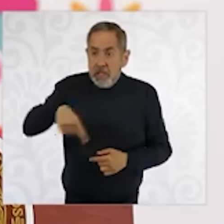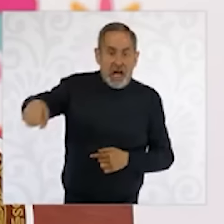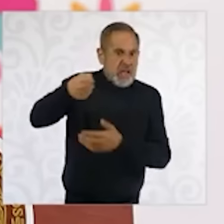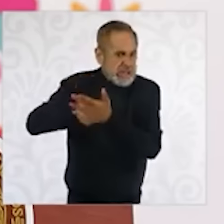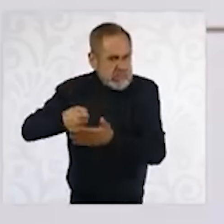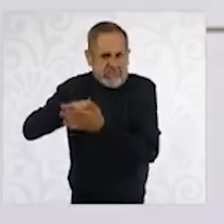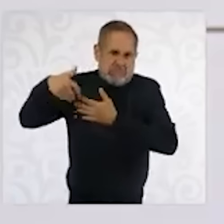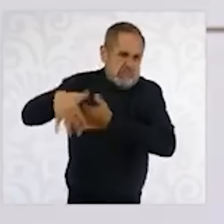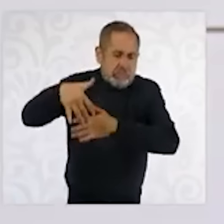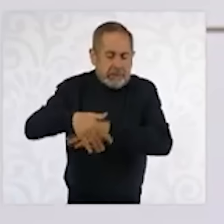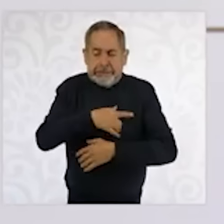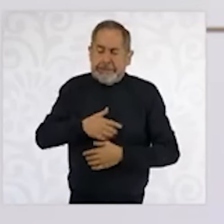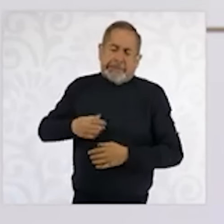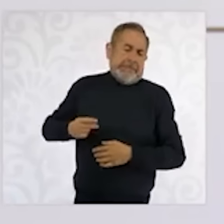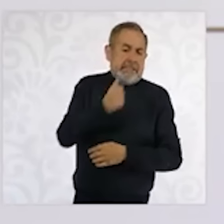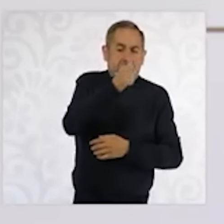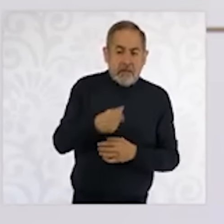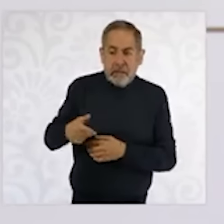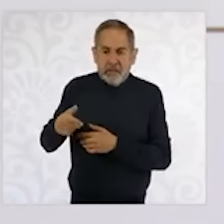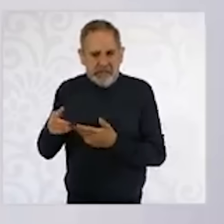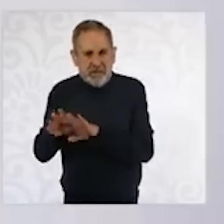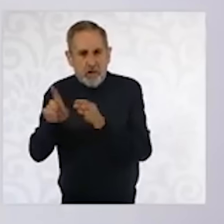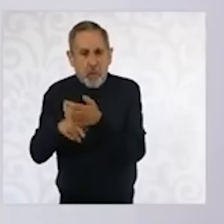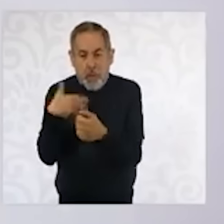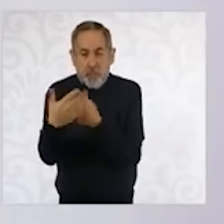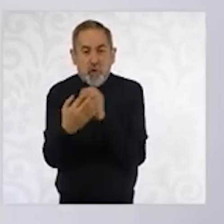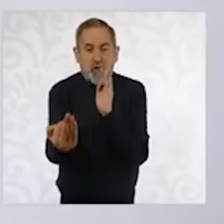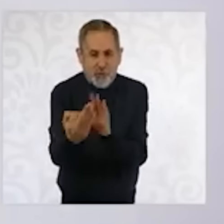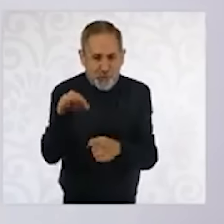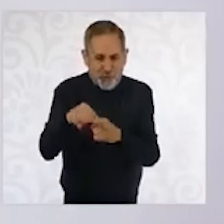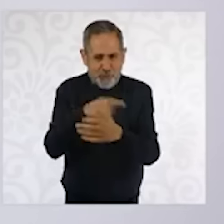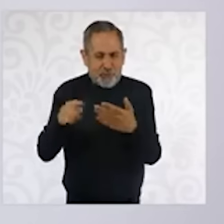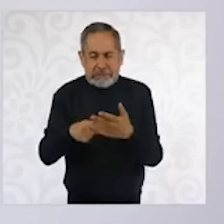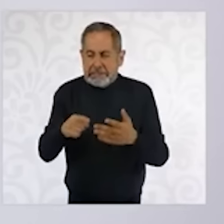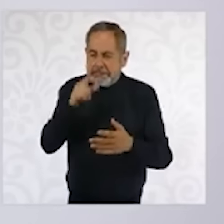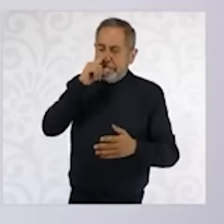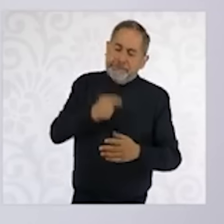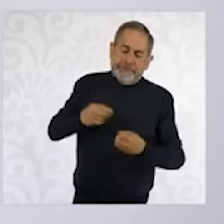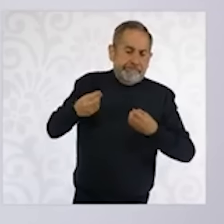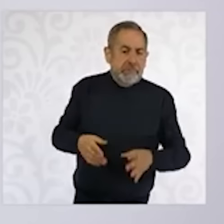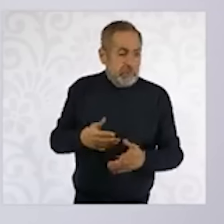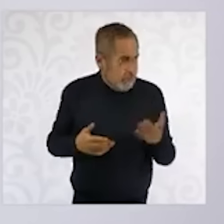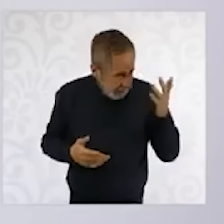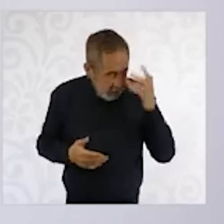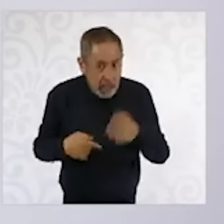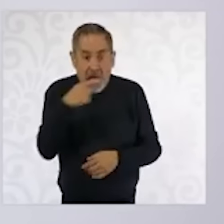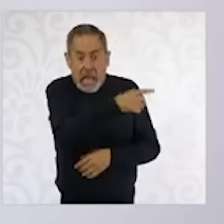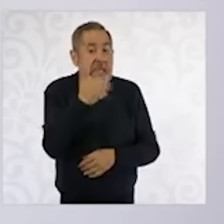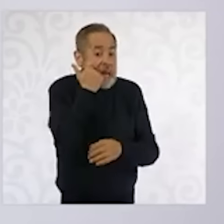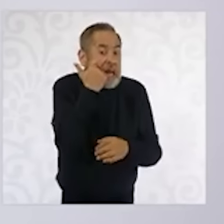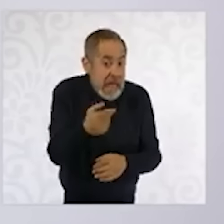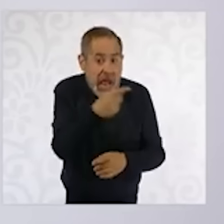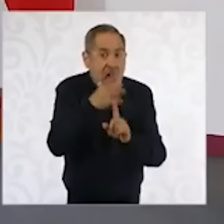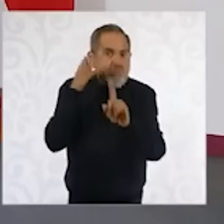populares y porque venía la elección al siguiente año. Pero su objetivo